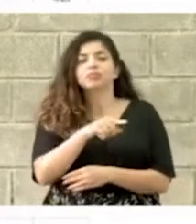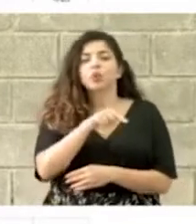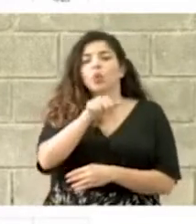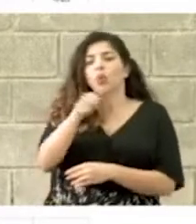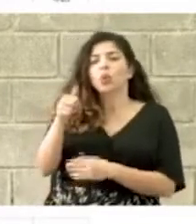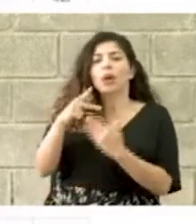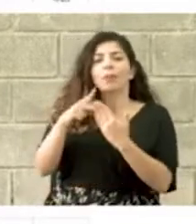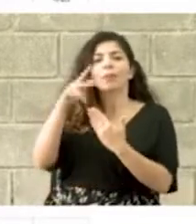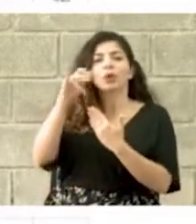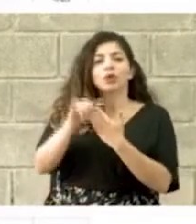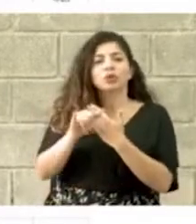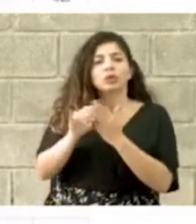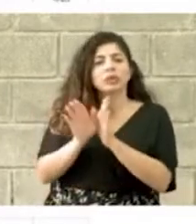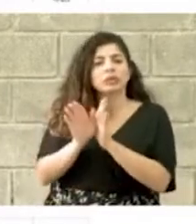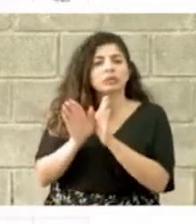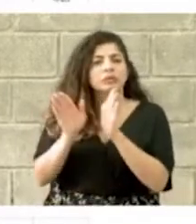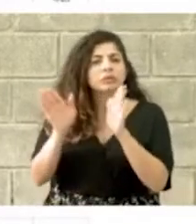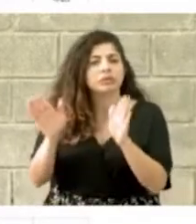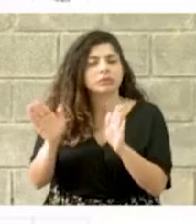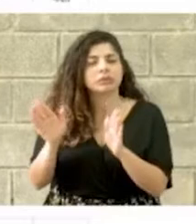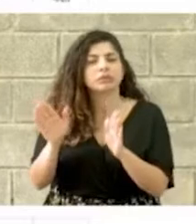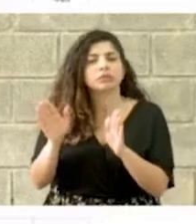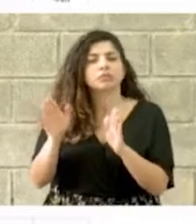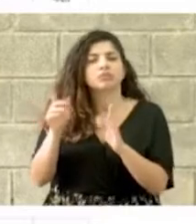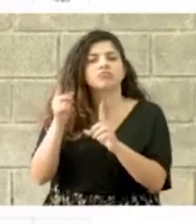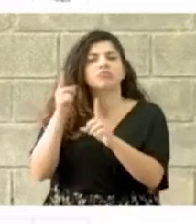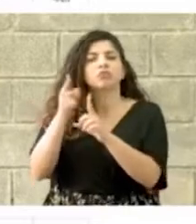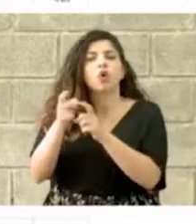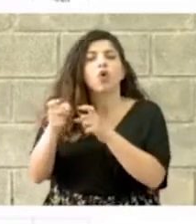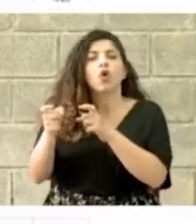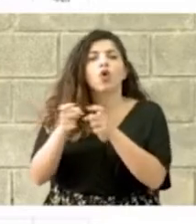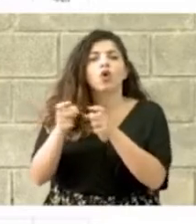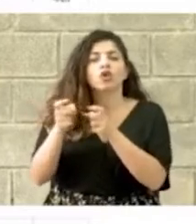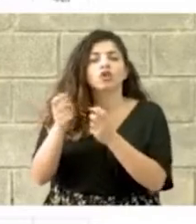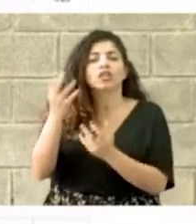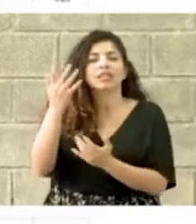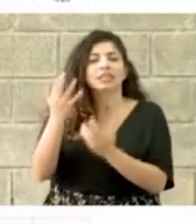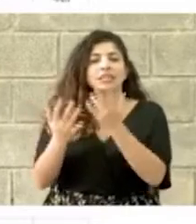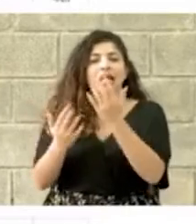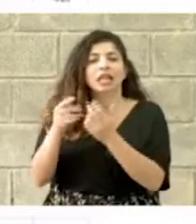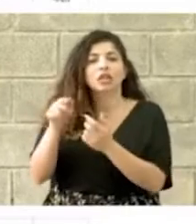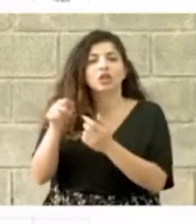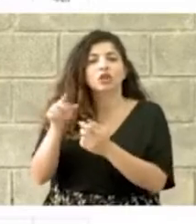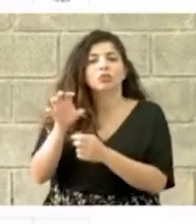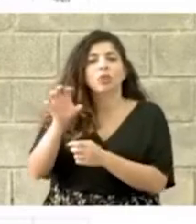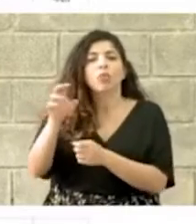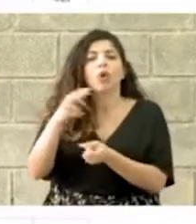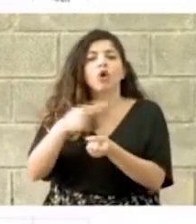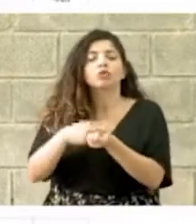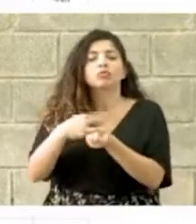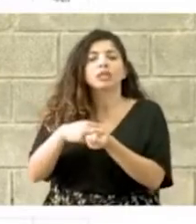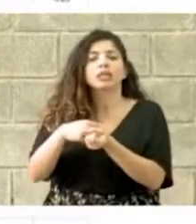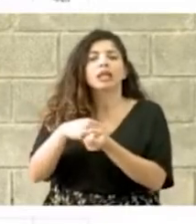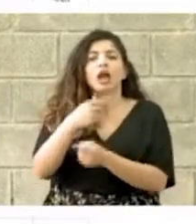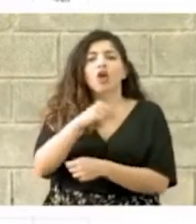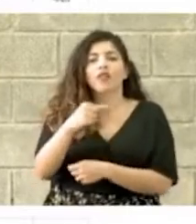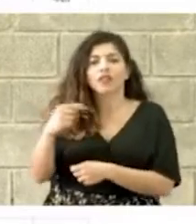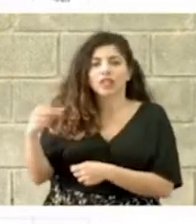proyecto integral en materia de control de incendios del hospital de Golfito.